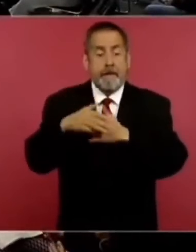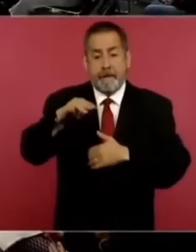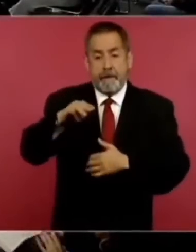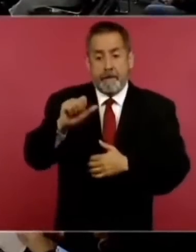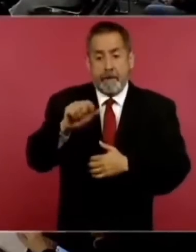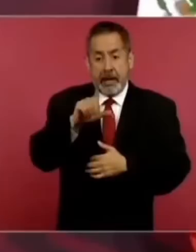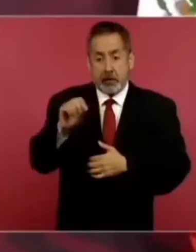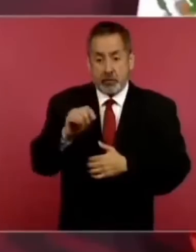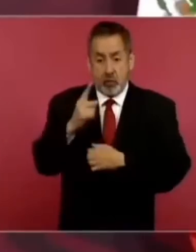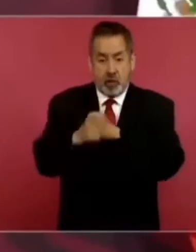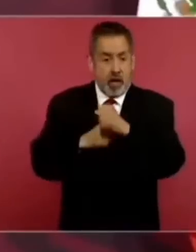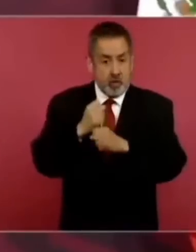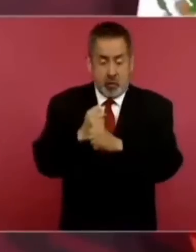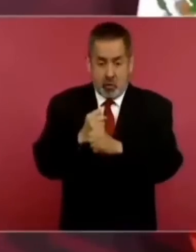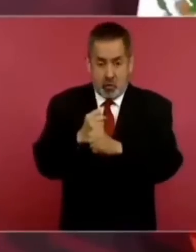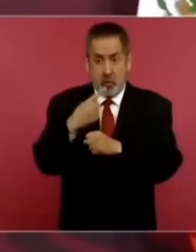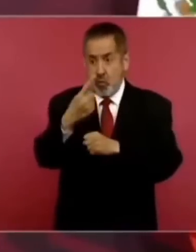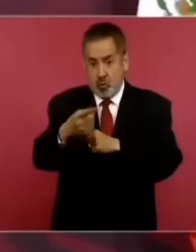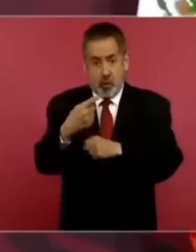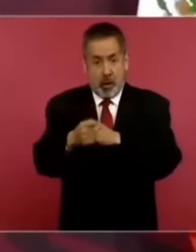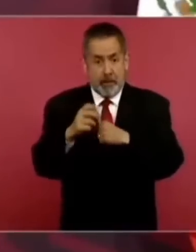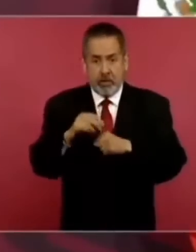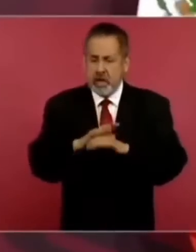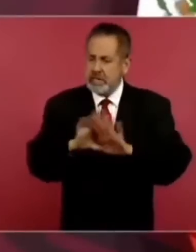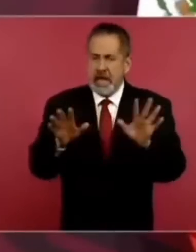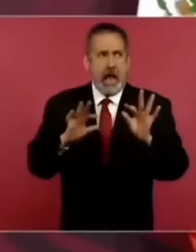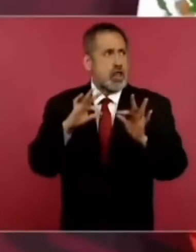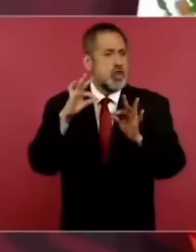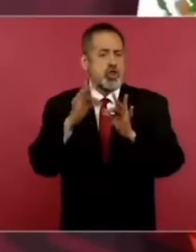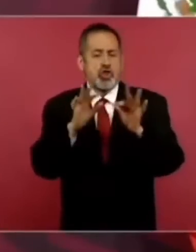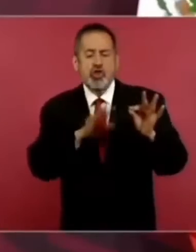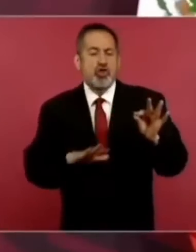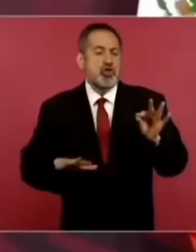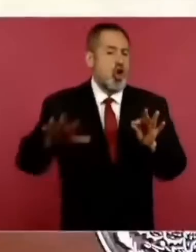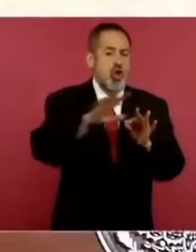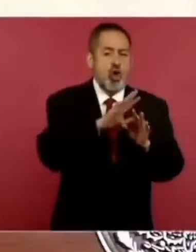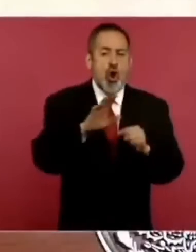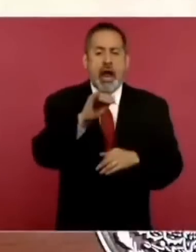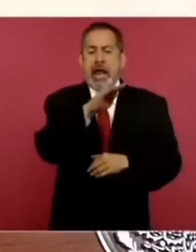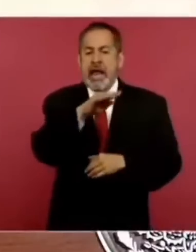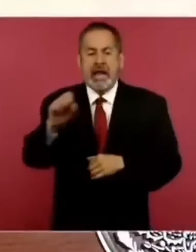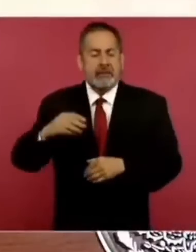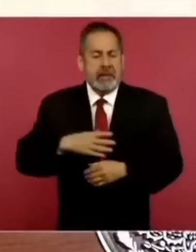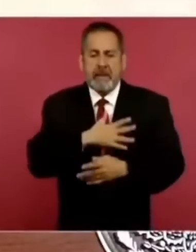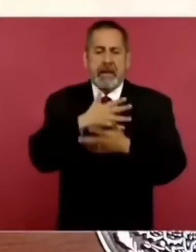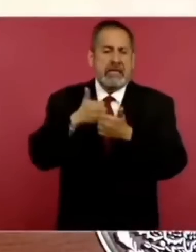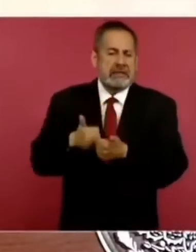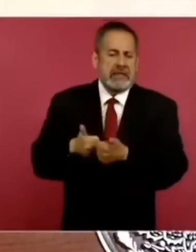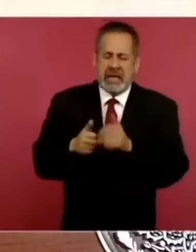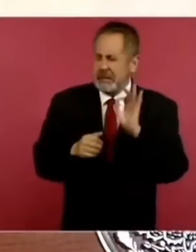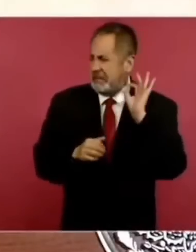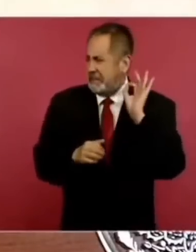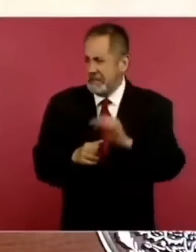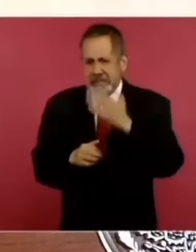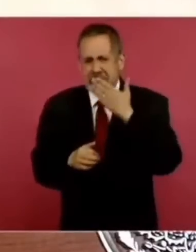vamos a tener funcionando todo el sistema de IMSS bienestar que va a significar